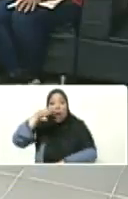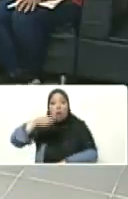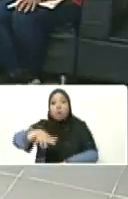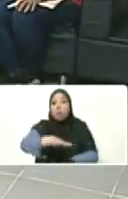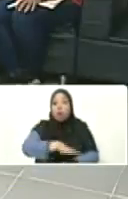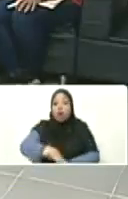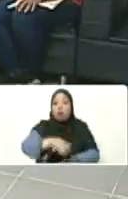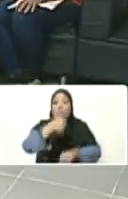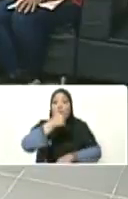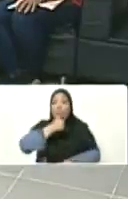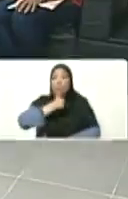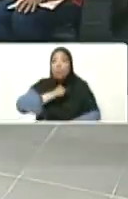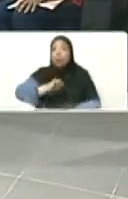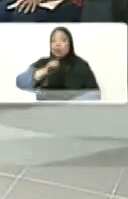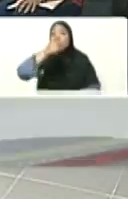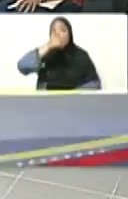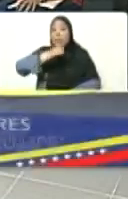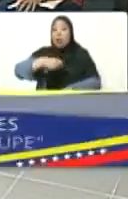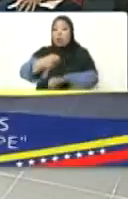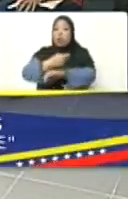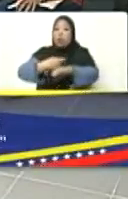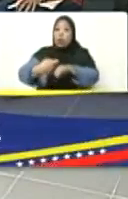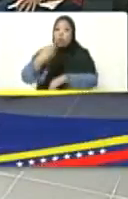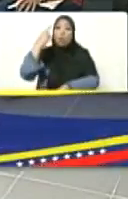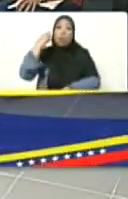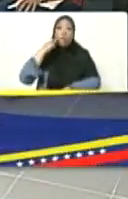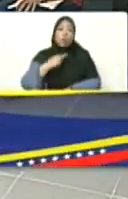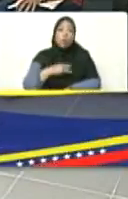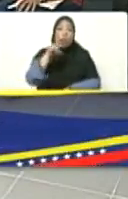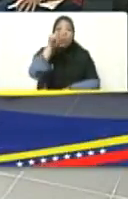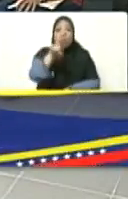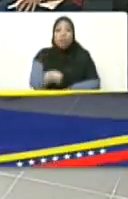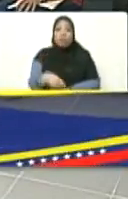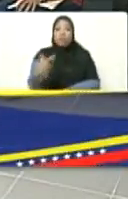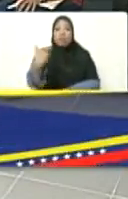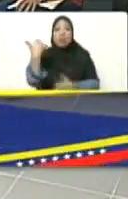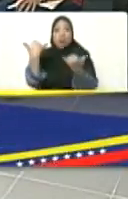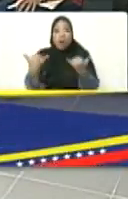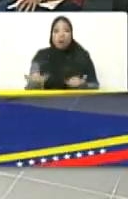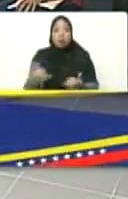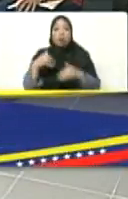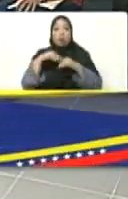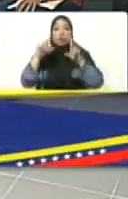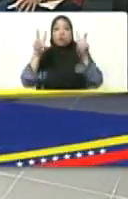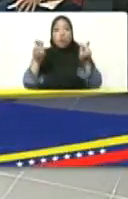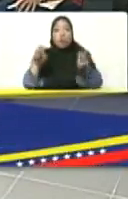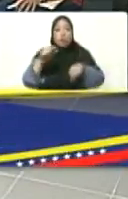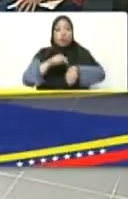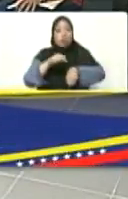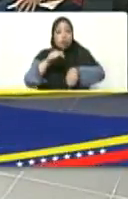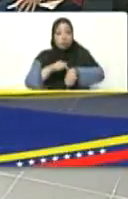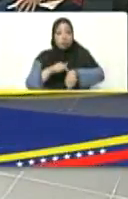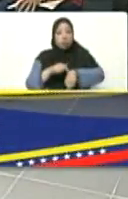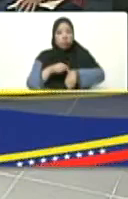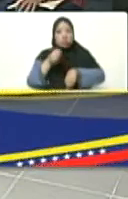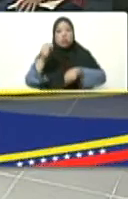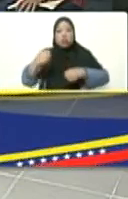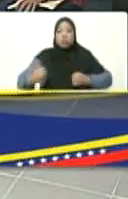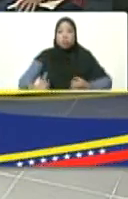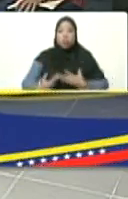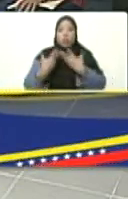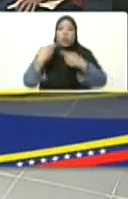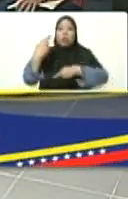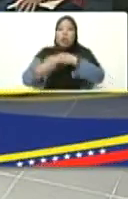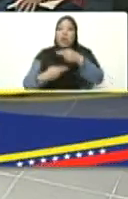bolivariano resistiendo. Y hoy empezamos a ver cómo las tormentas se alejan, presidente. Y renacen nuevos tiempos. Renacen tiempos de esperanza.